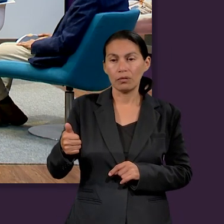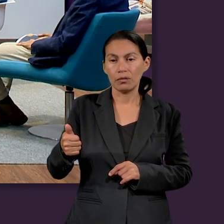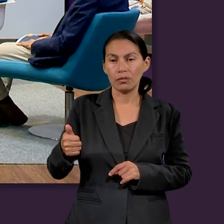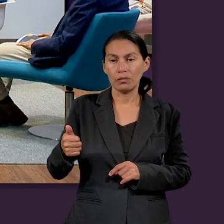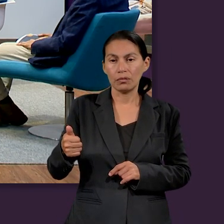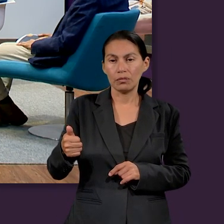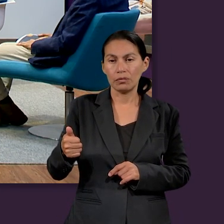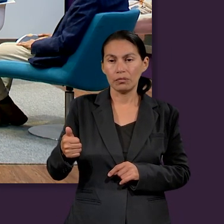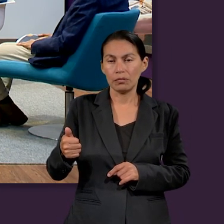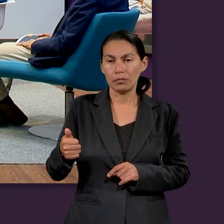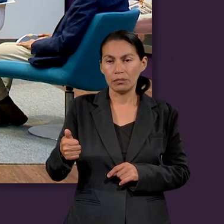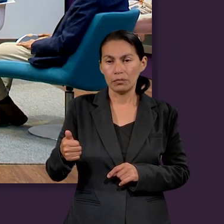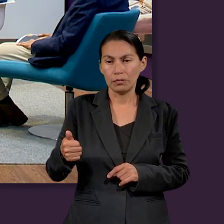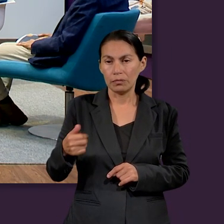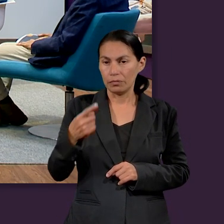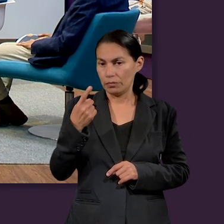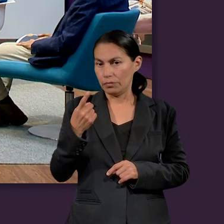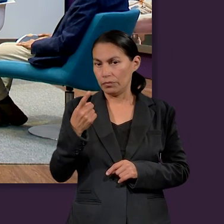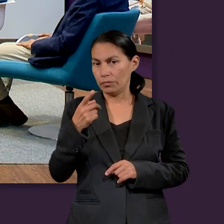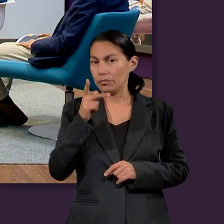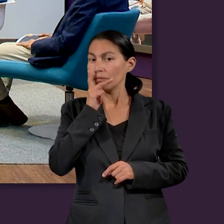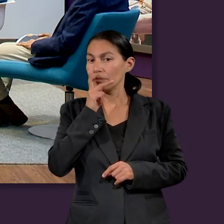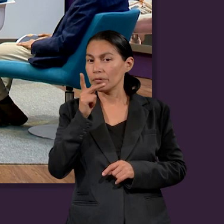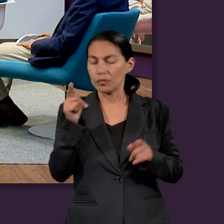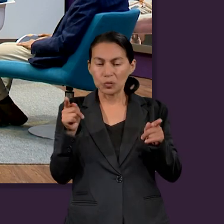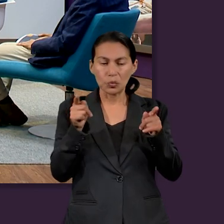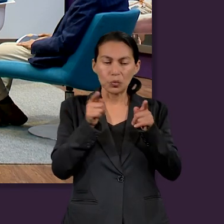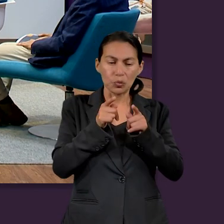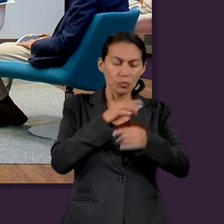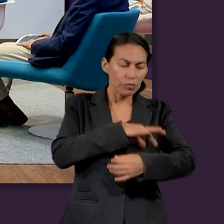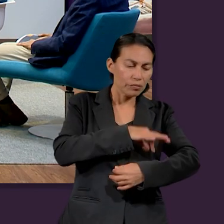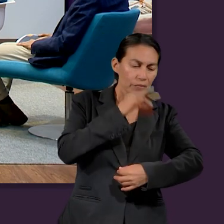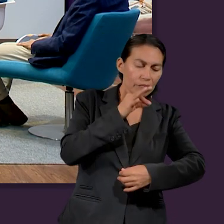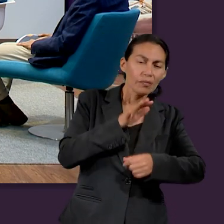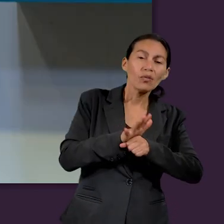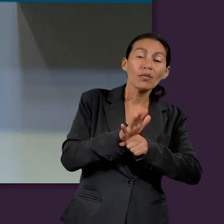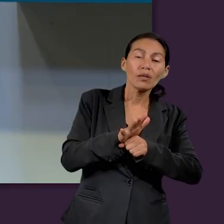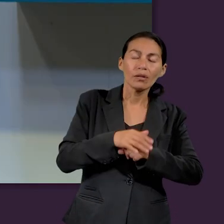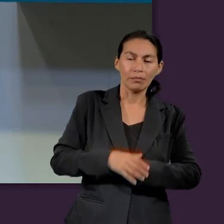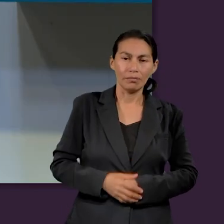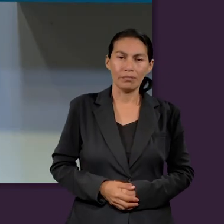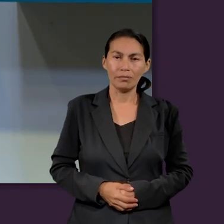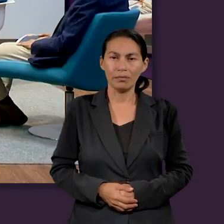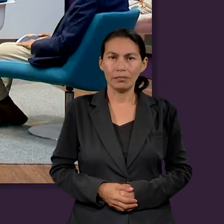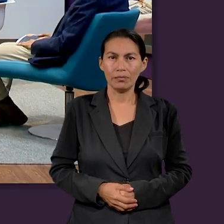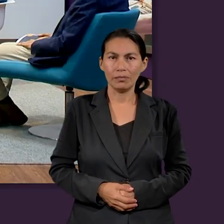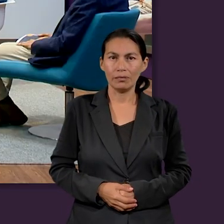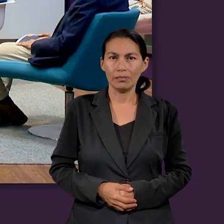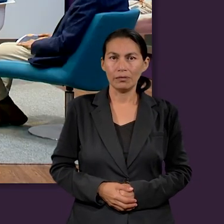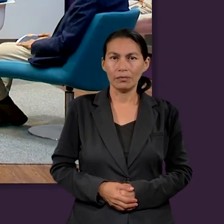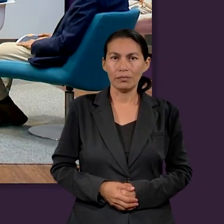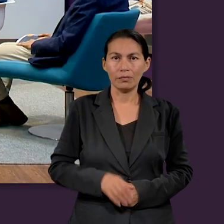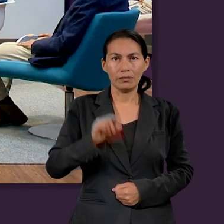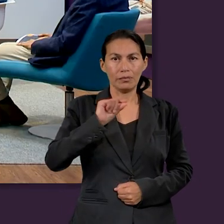tiene en una palabra. Díganme en una palabra con qué se quedan de este programa.